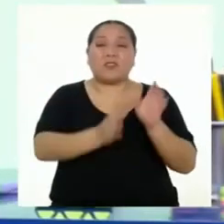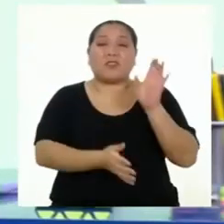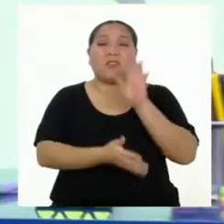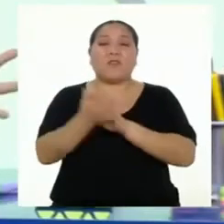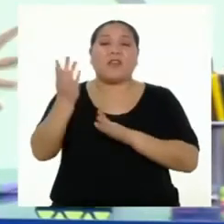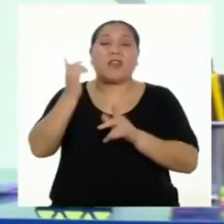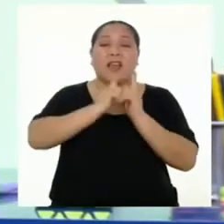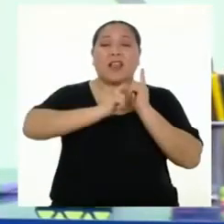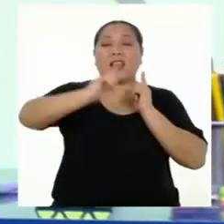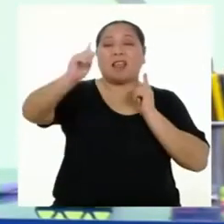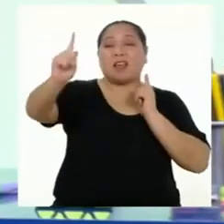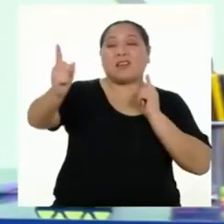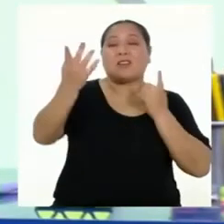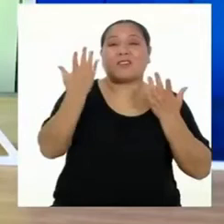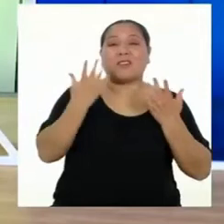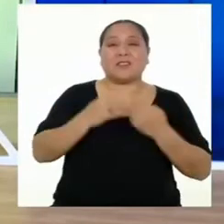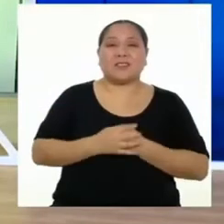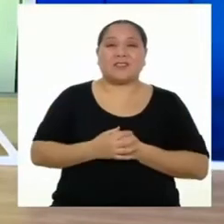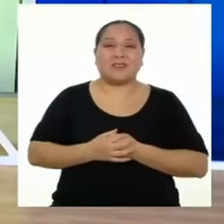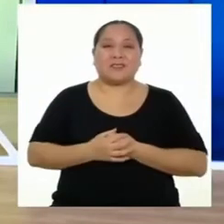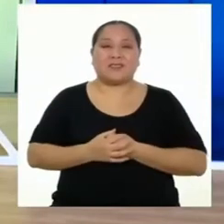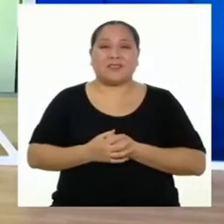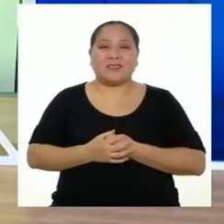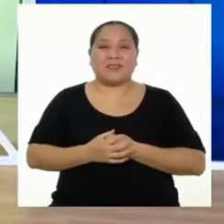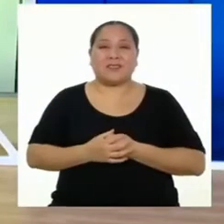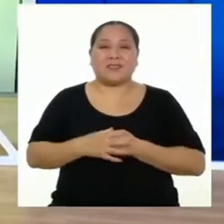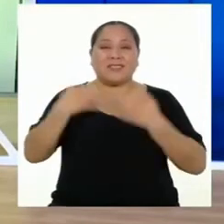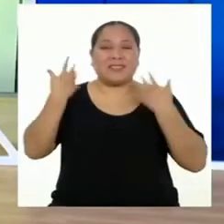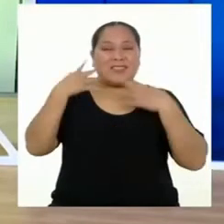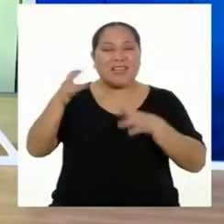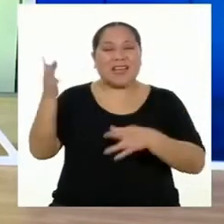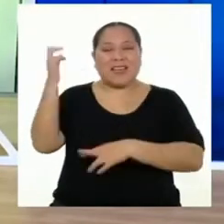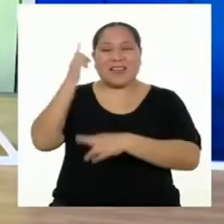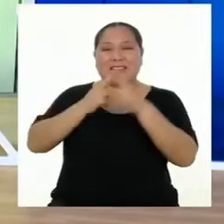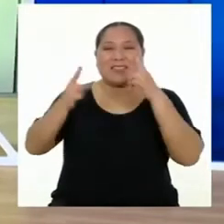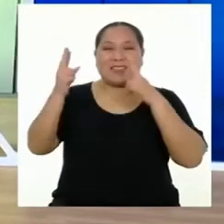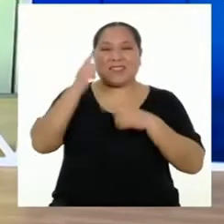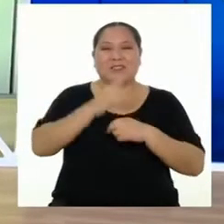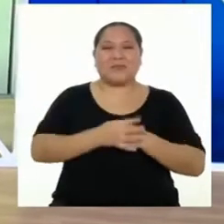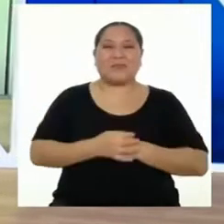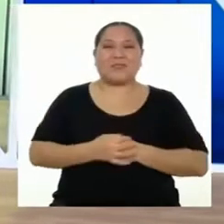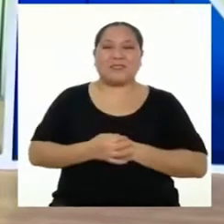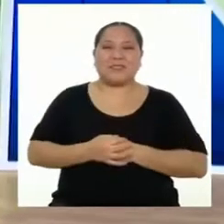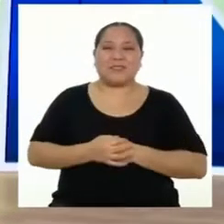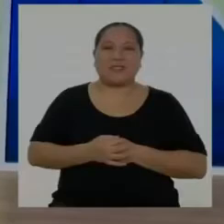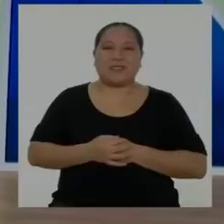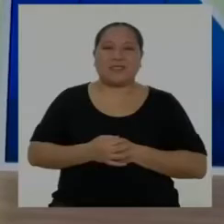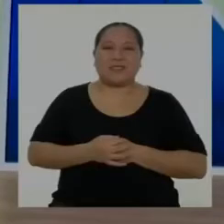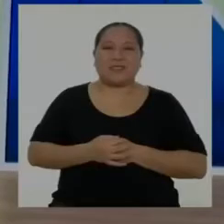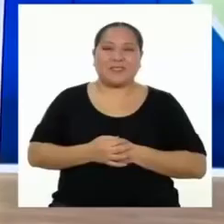no se vayan lejos que... ¡Ya regresamos!